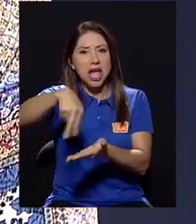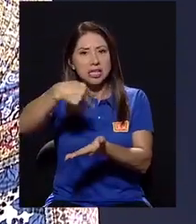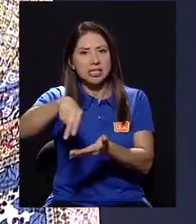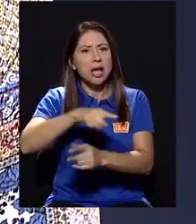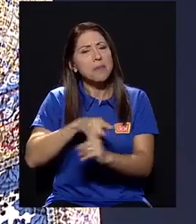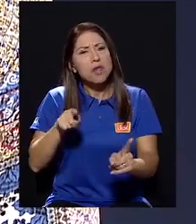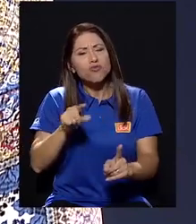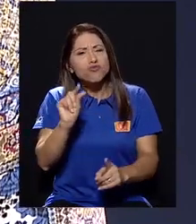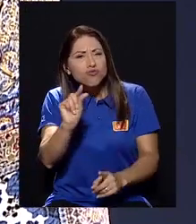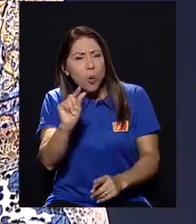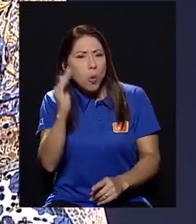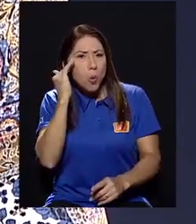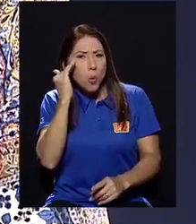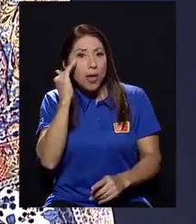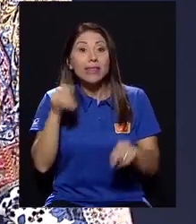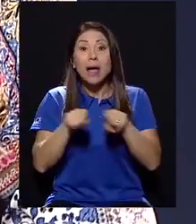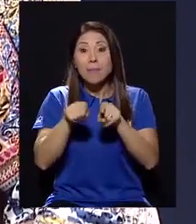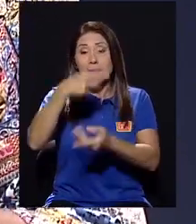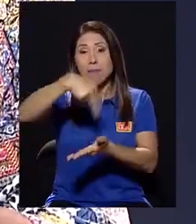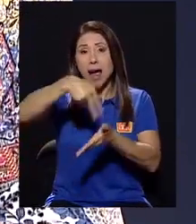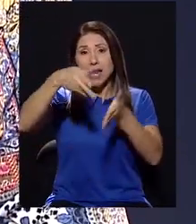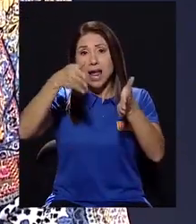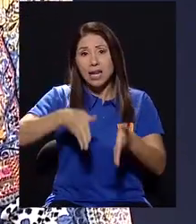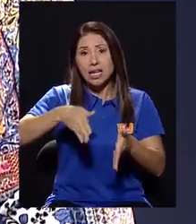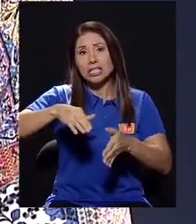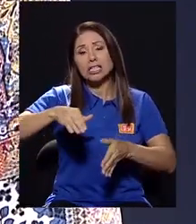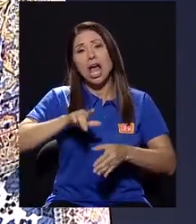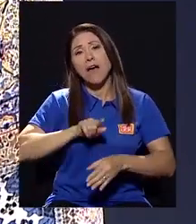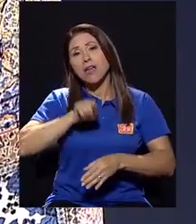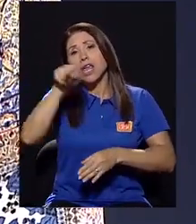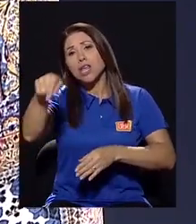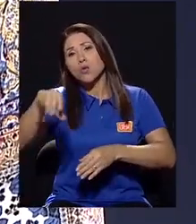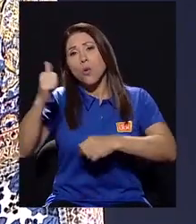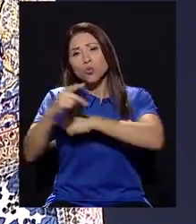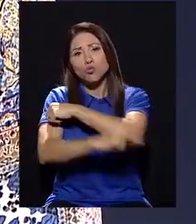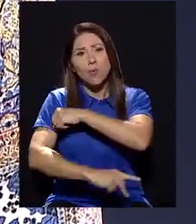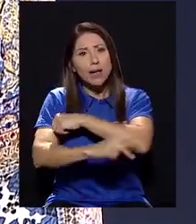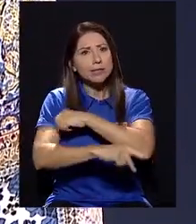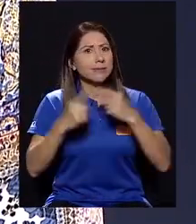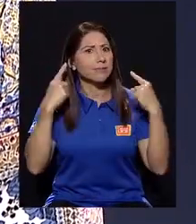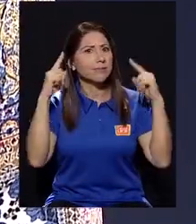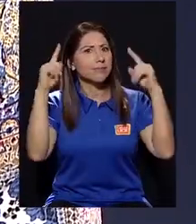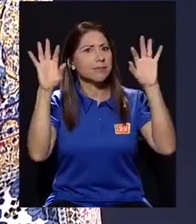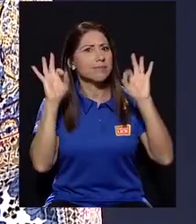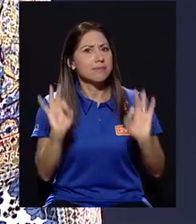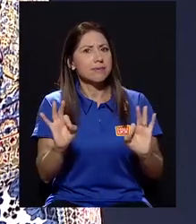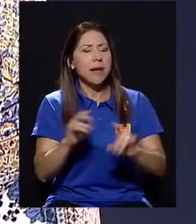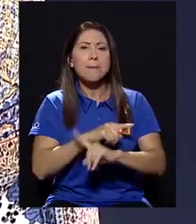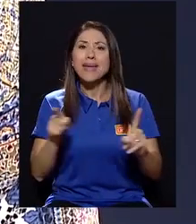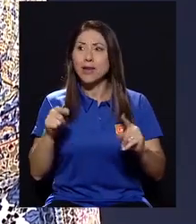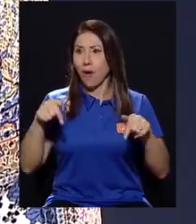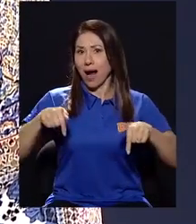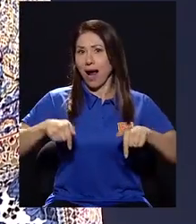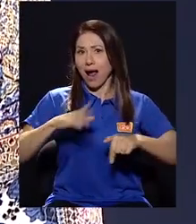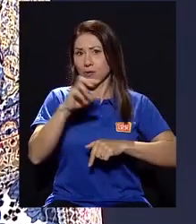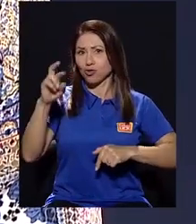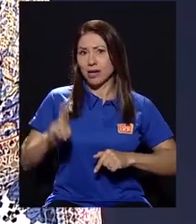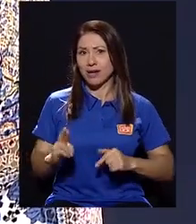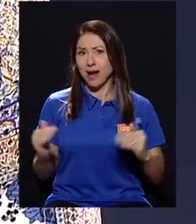teníamos bailarines que se habían ido al exterior y estaban siendo muy exitosos, pero a nivel nacional esto no se conocía.